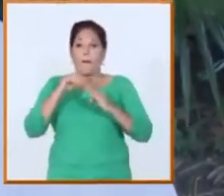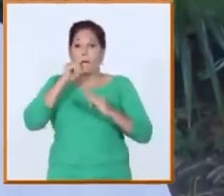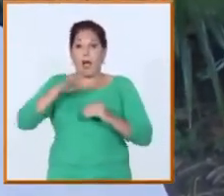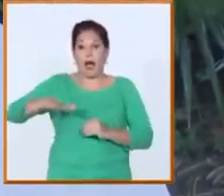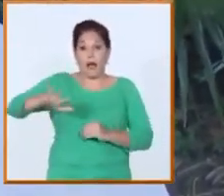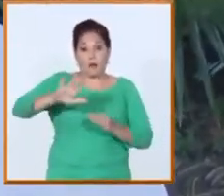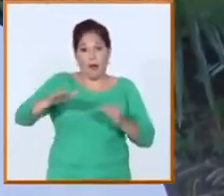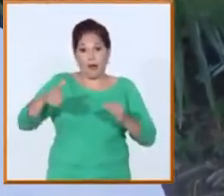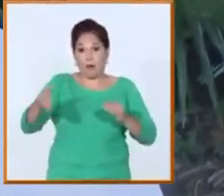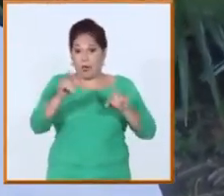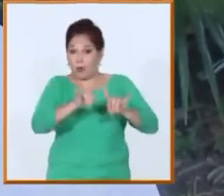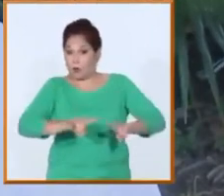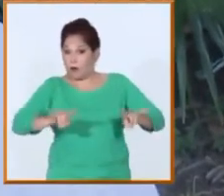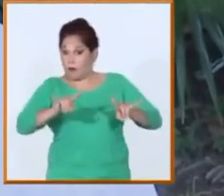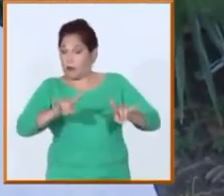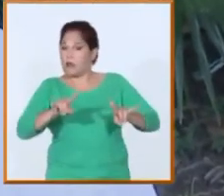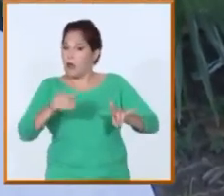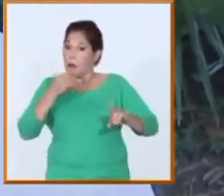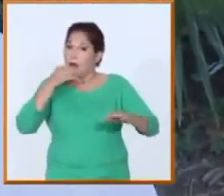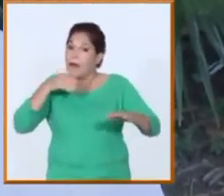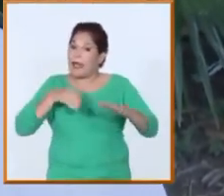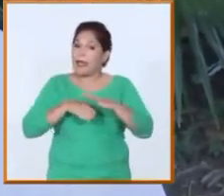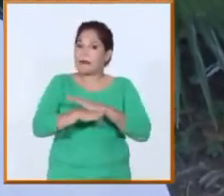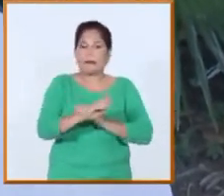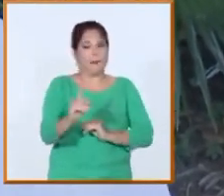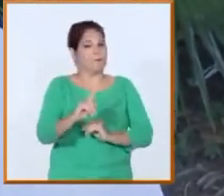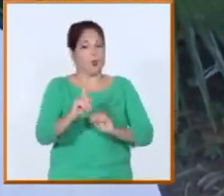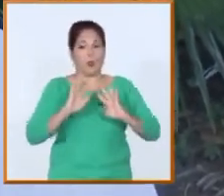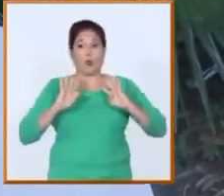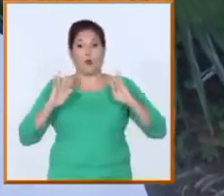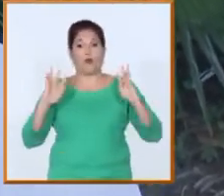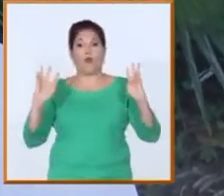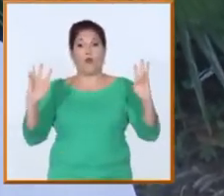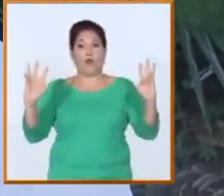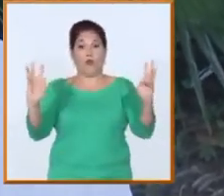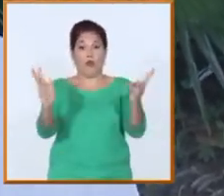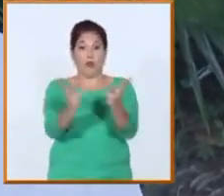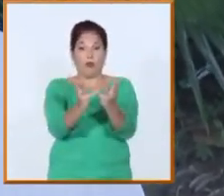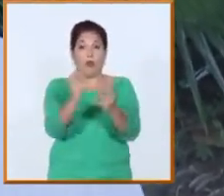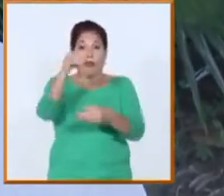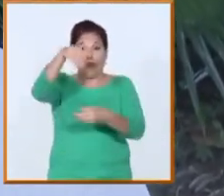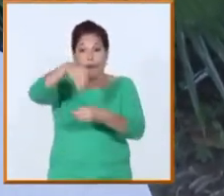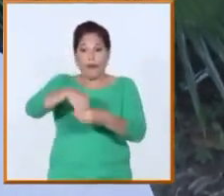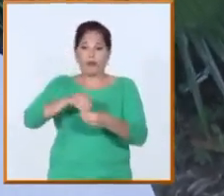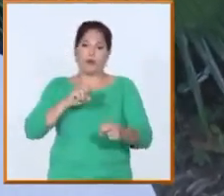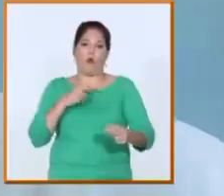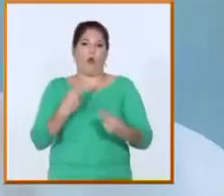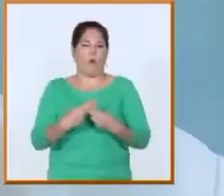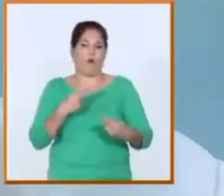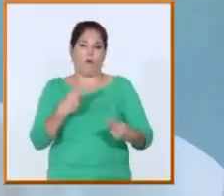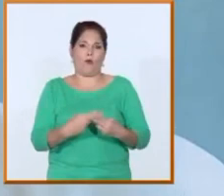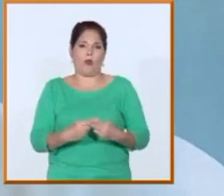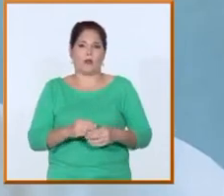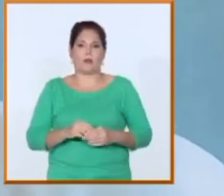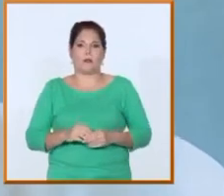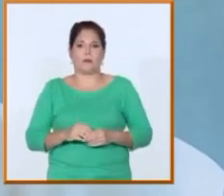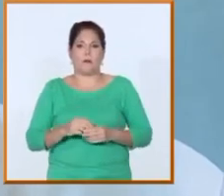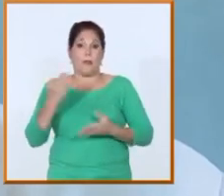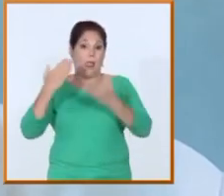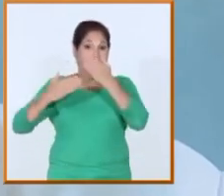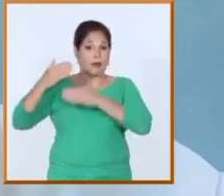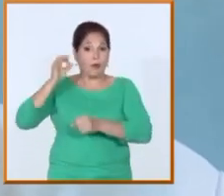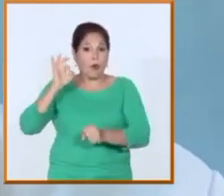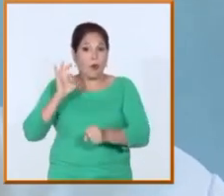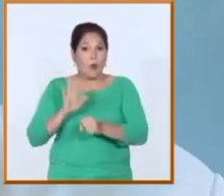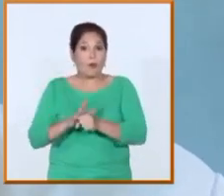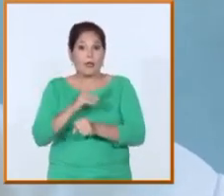en nuestra residencia que ya por lo menos la seguridad y la confianza nuevamente de nuestros estudiantes existen en este momento aquí cuando comienza